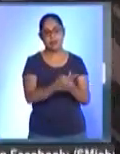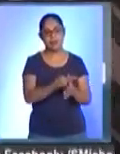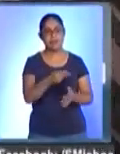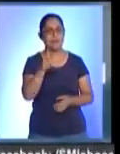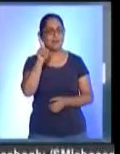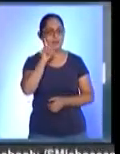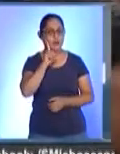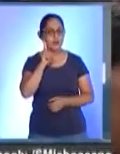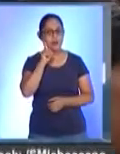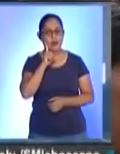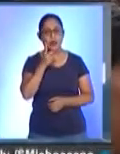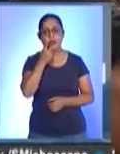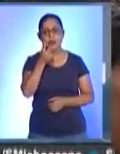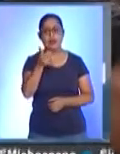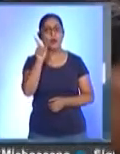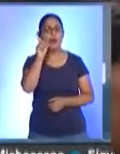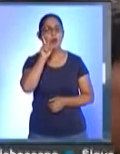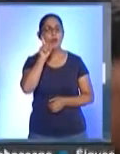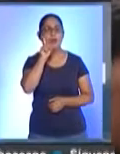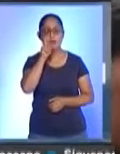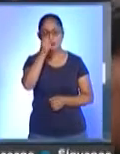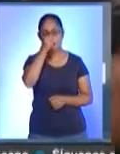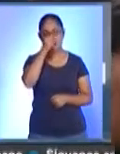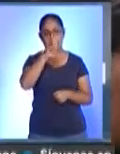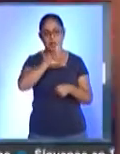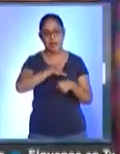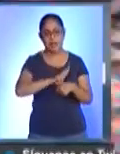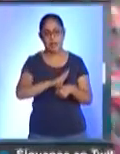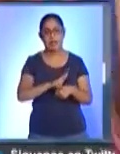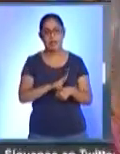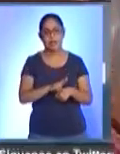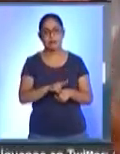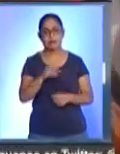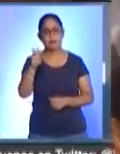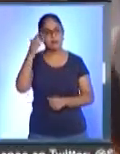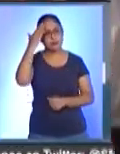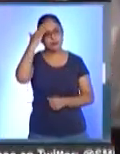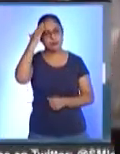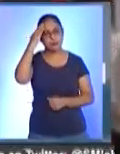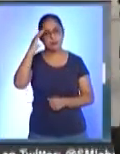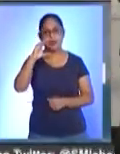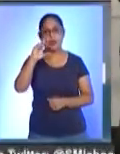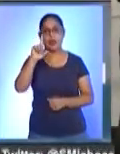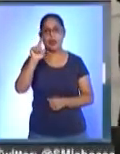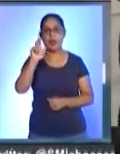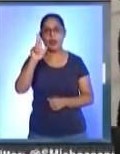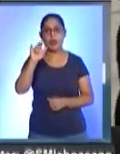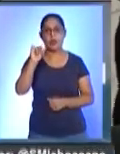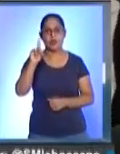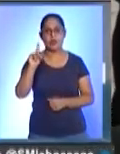Secretaría de Igualdad Sustantiva y Desarrollo de las Mujeres a través de su titular, Claudia Elena Padilla.